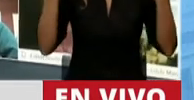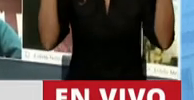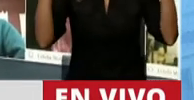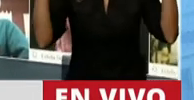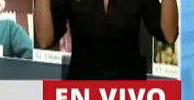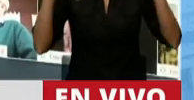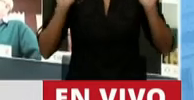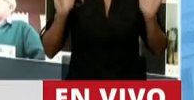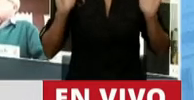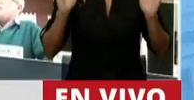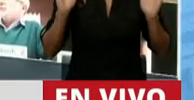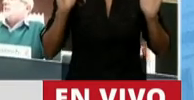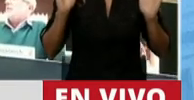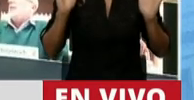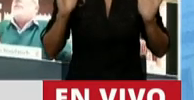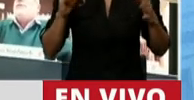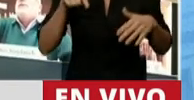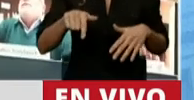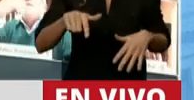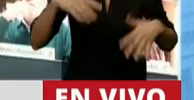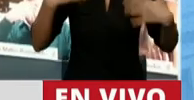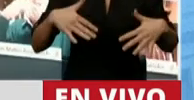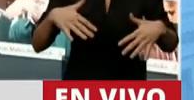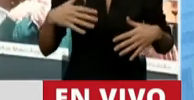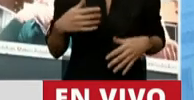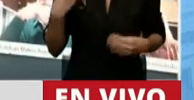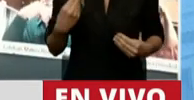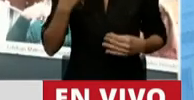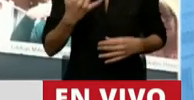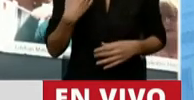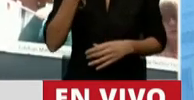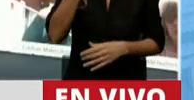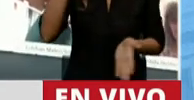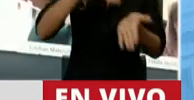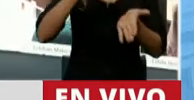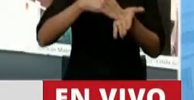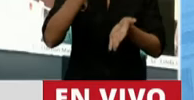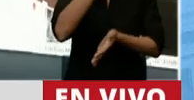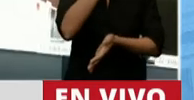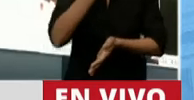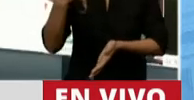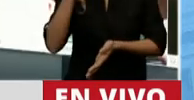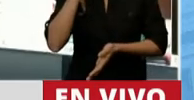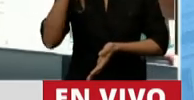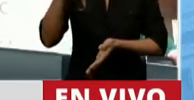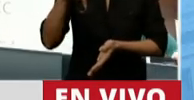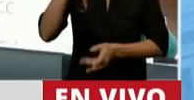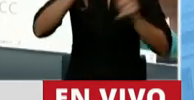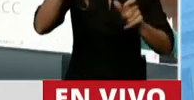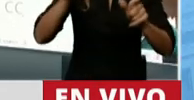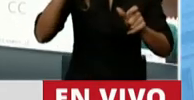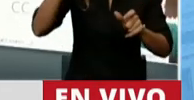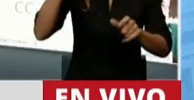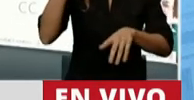Porque sabe una cosa, señor Jefe de Gabinete, hay un millón doscientos mil argentinos que viven directamente